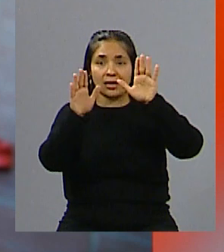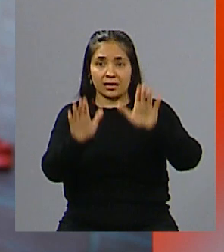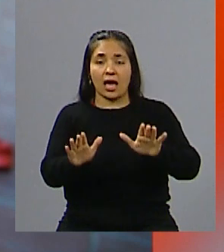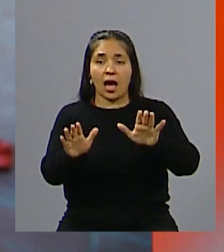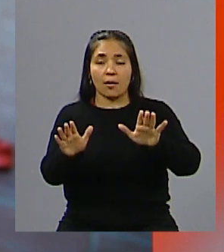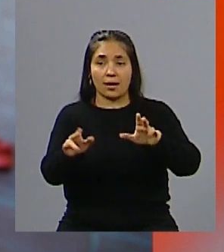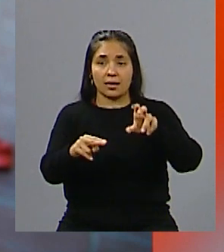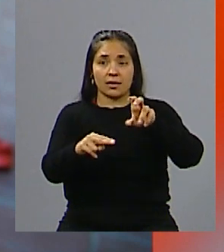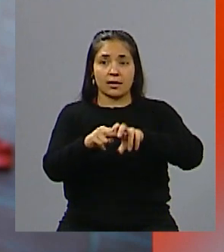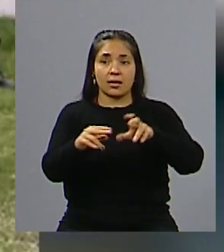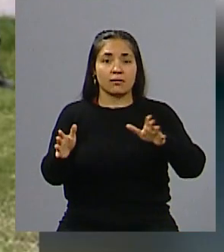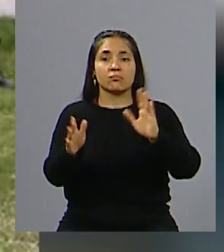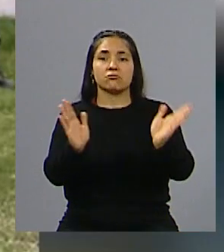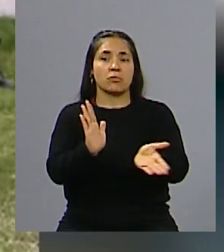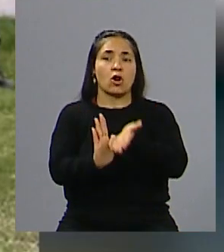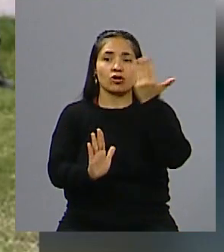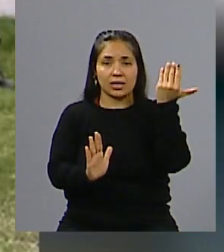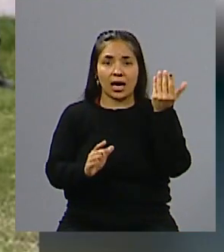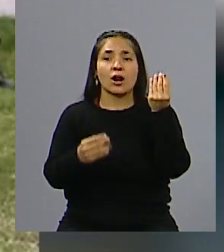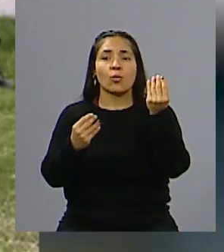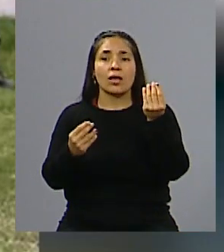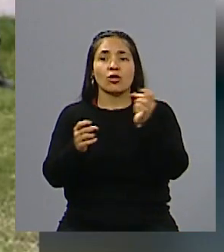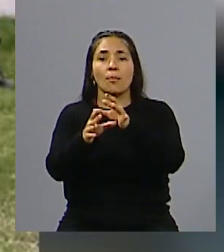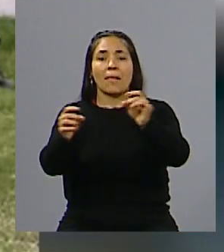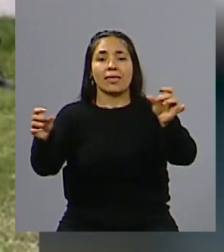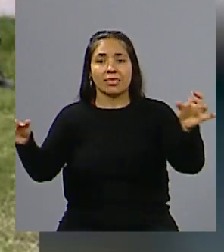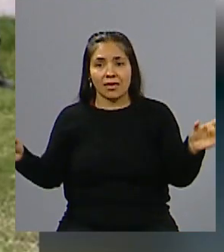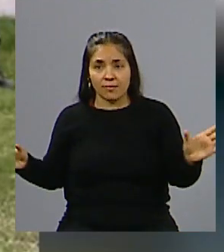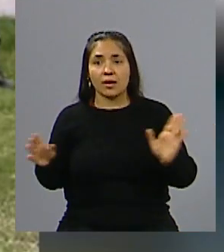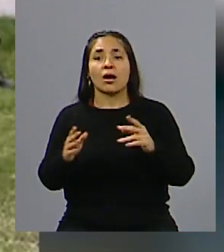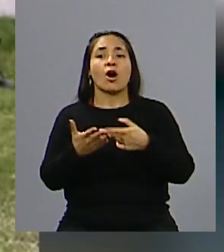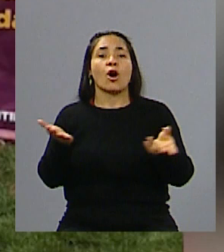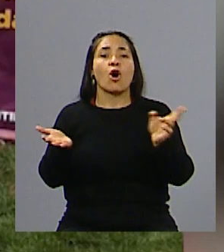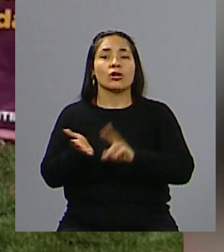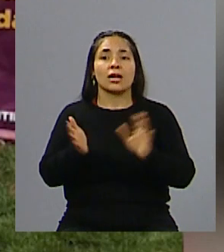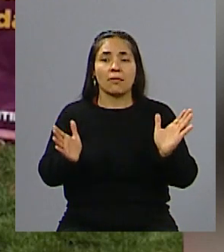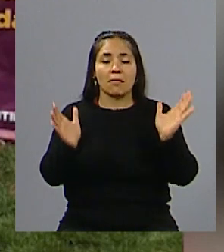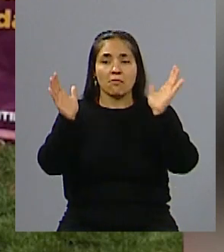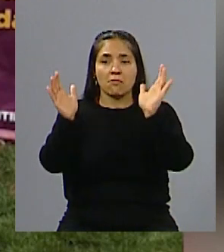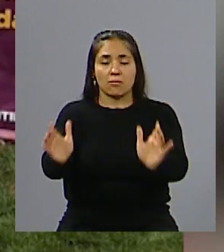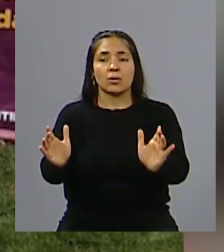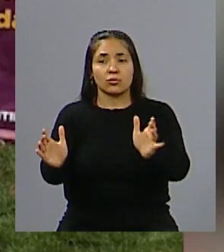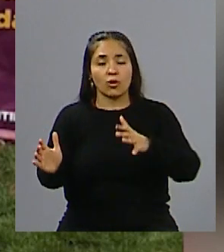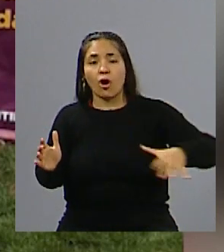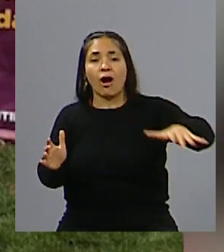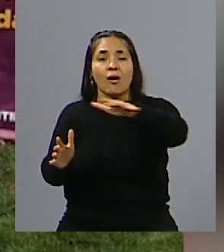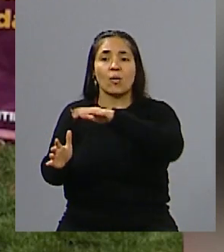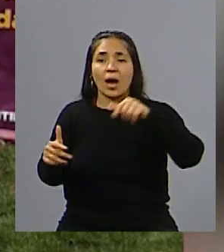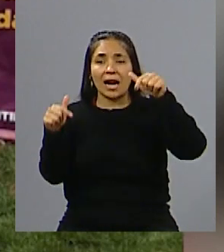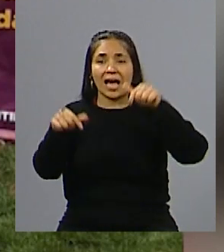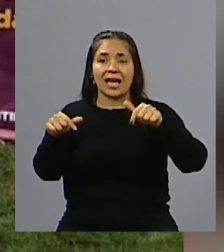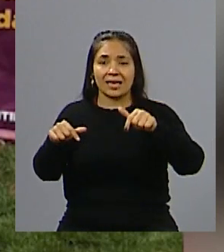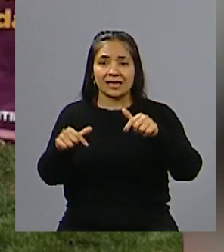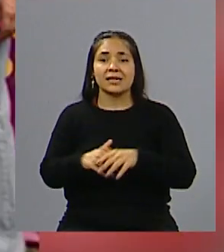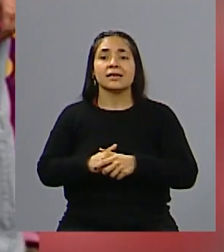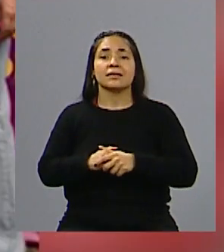después lo sacaron en el contexto de pandemia, y ahora se vuelve a reinstalar como un punto también que, de